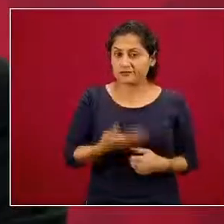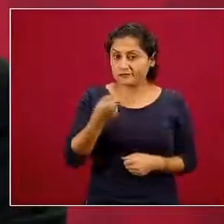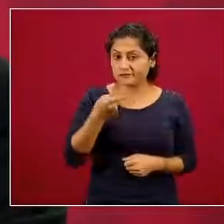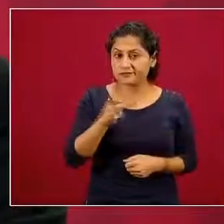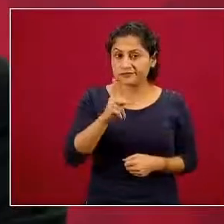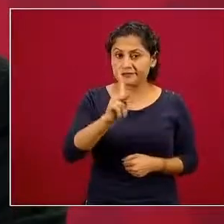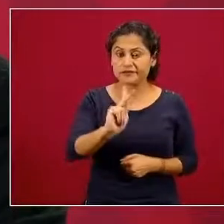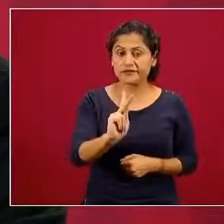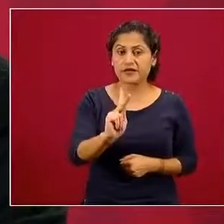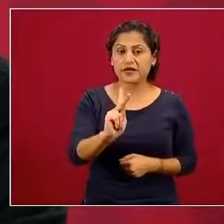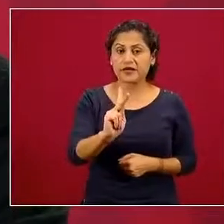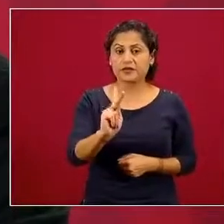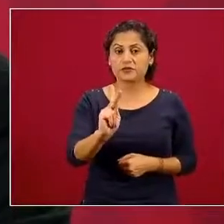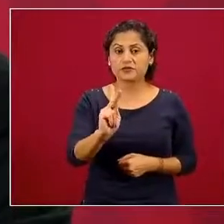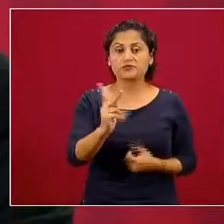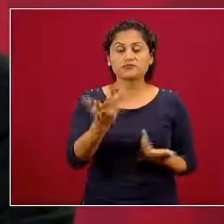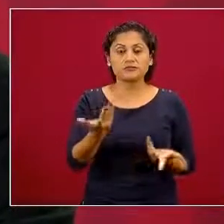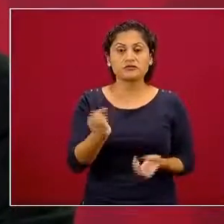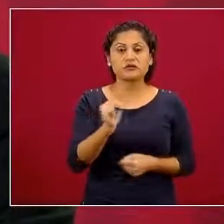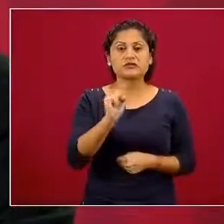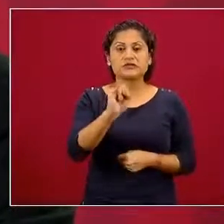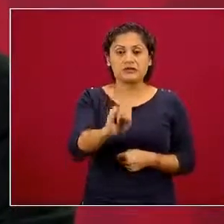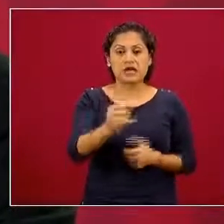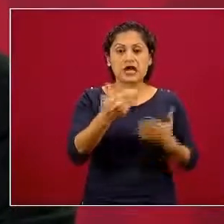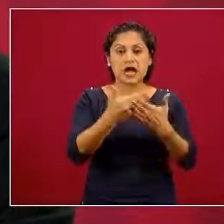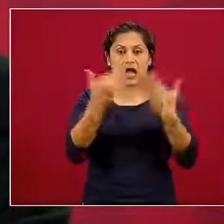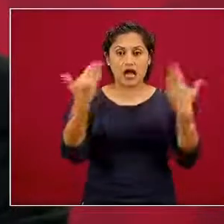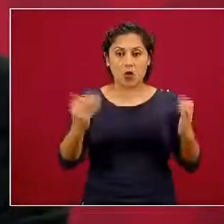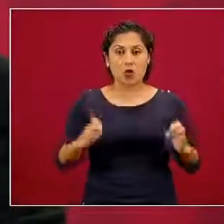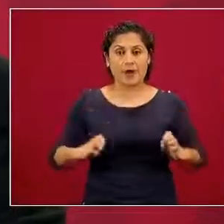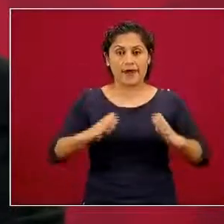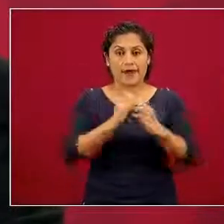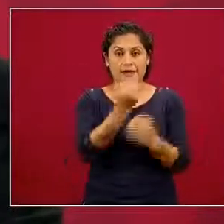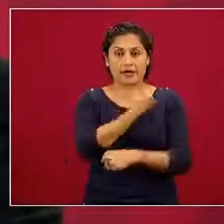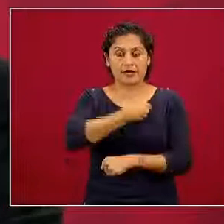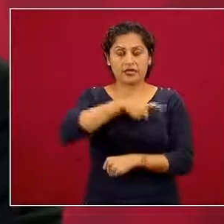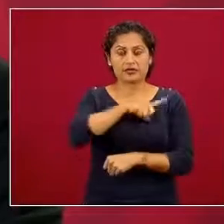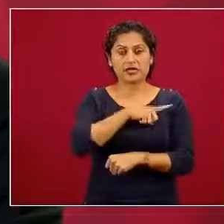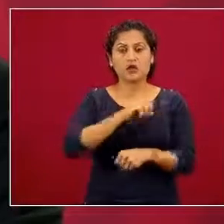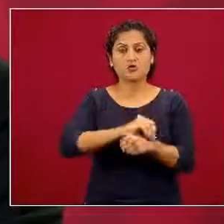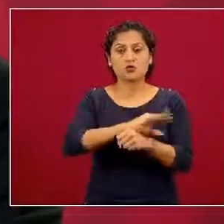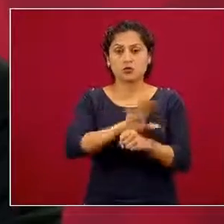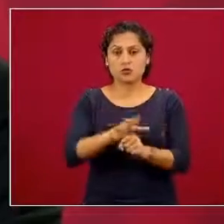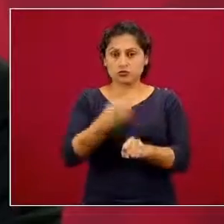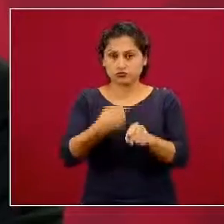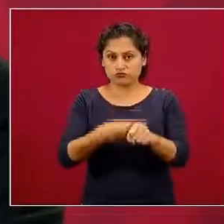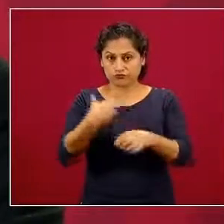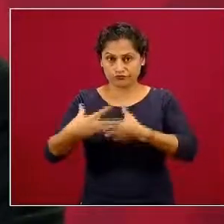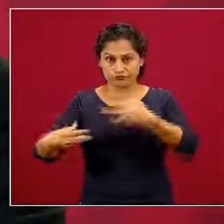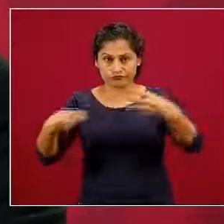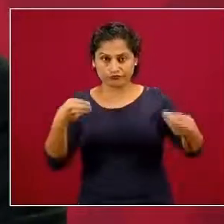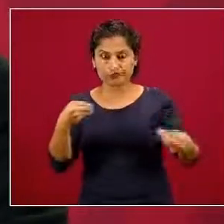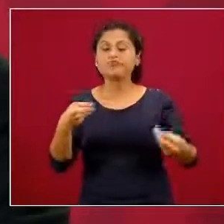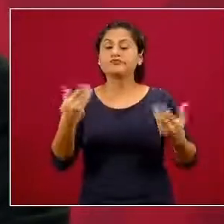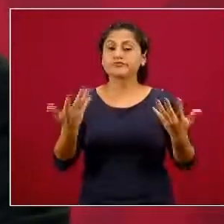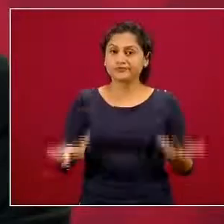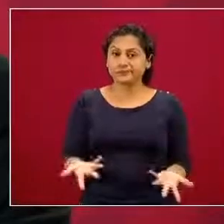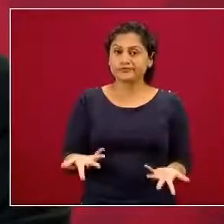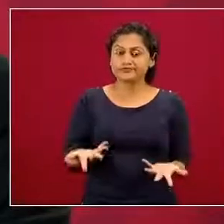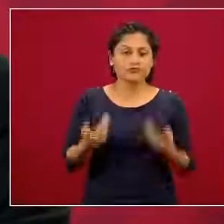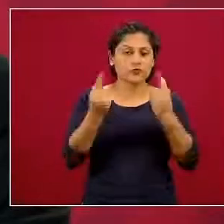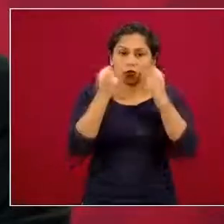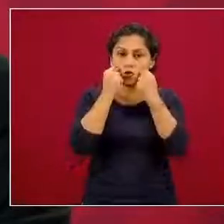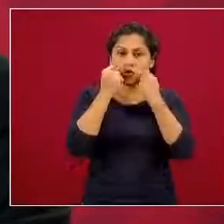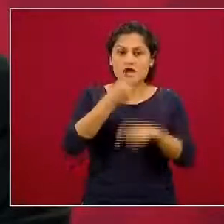pesar de la situación de emergencia sanitaria por COVID-19 que estamos viviendo, tenemos la oportunidad de mejorar los